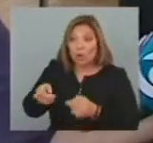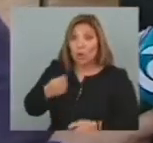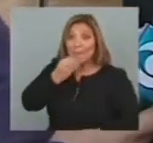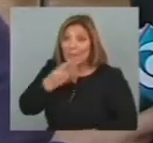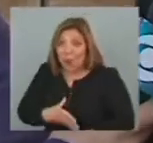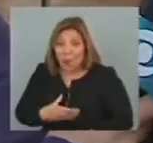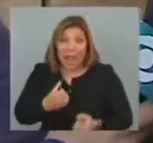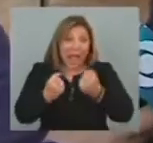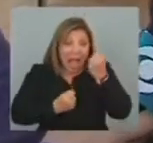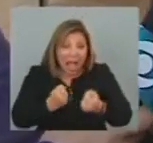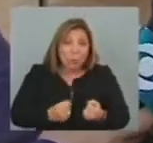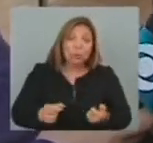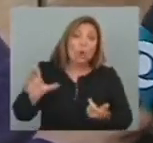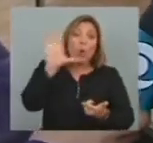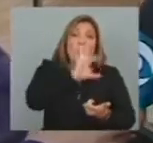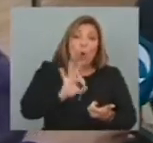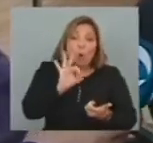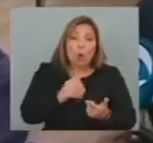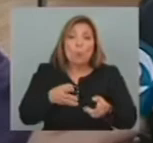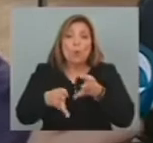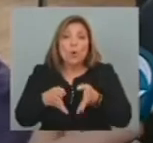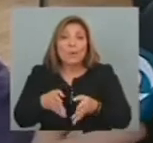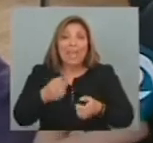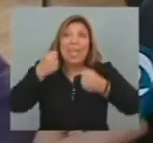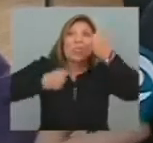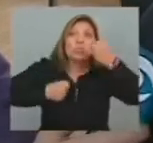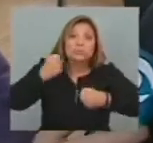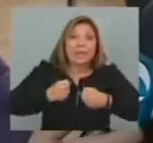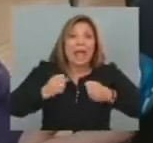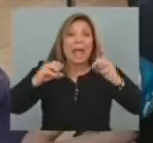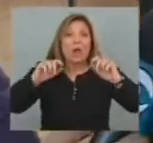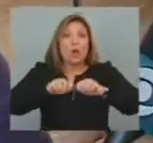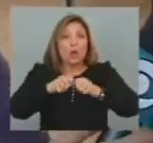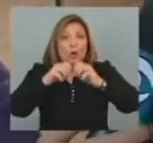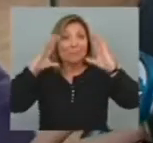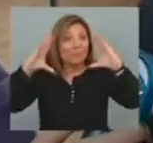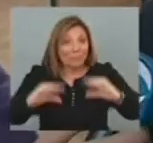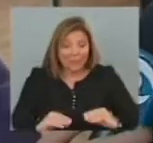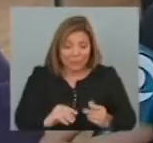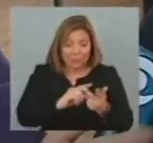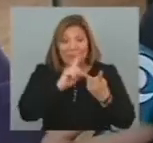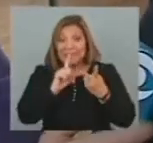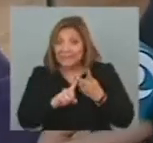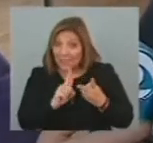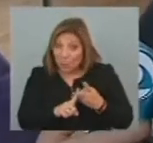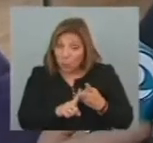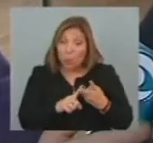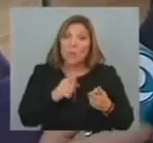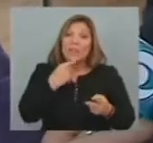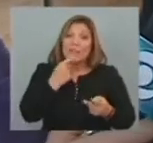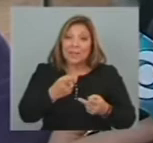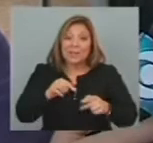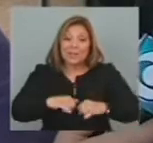Tanto de los vehículos Como De los motores De las industrias En segundo lugar Esto que Estábamos